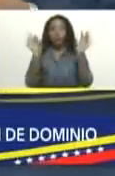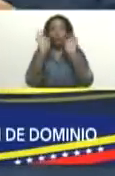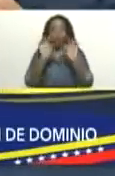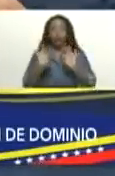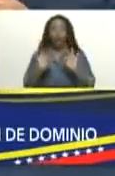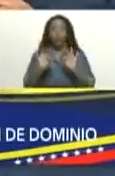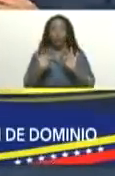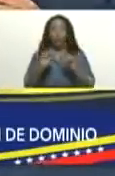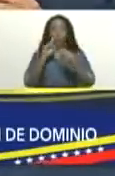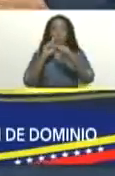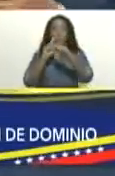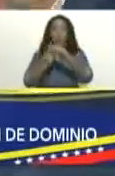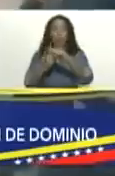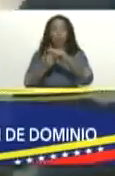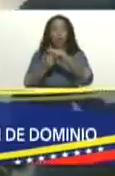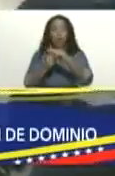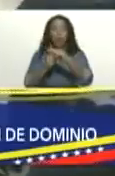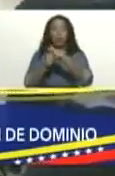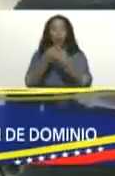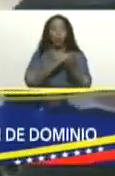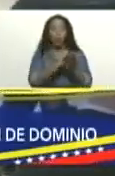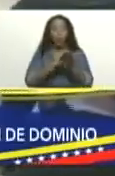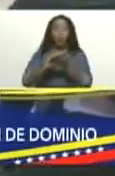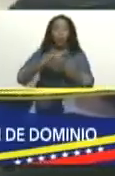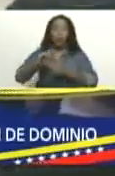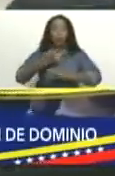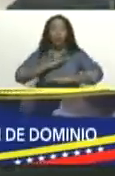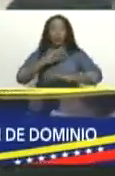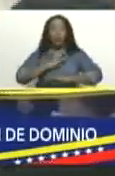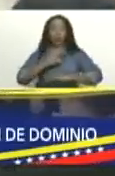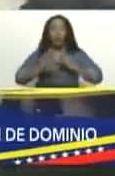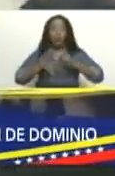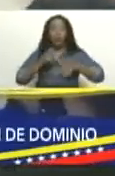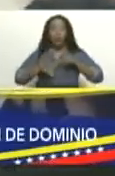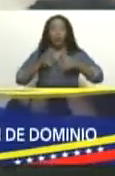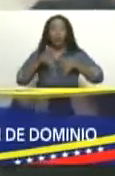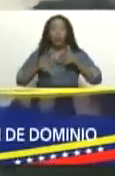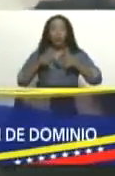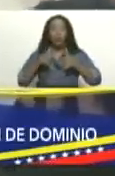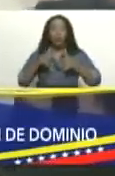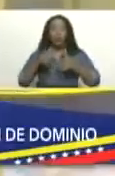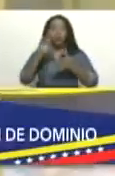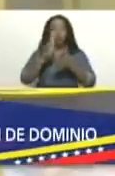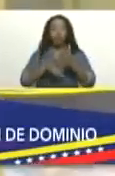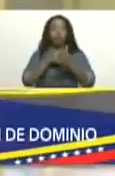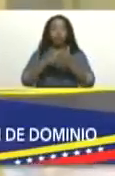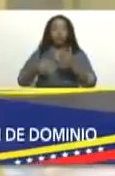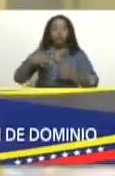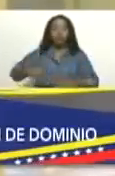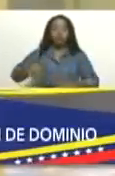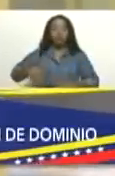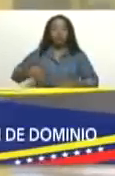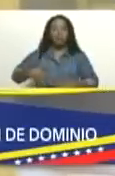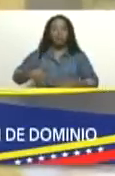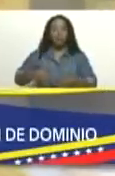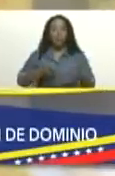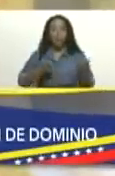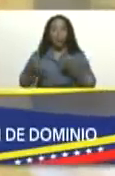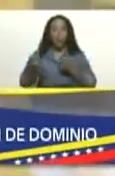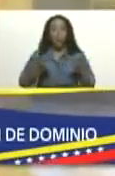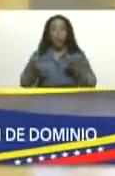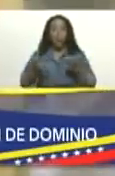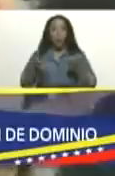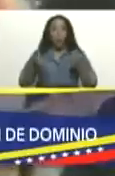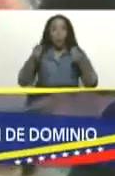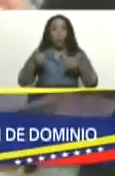para identificar, localizar y recuperar los bienes derivados de actividades ilícitas y la extinción de los derechos relativos al dominio de